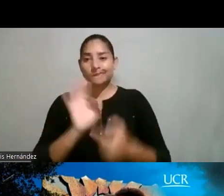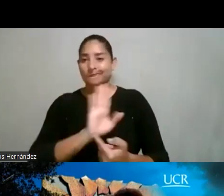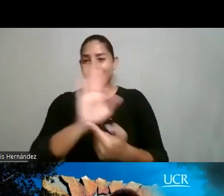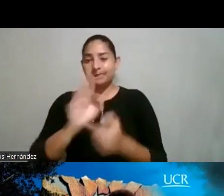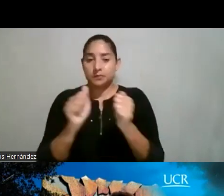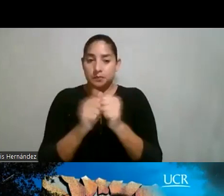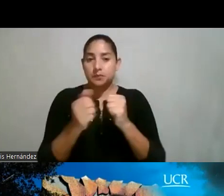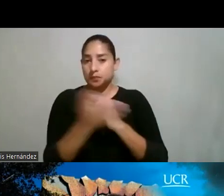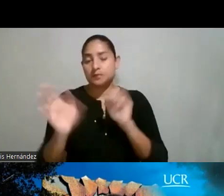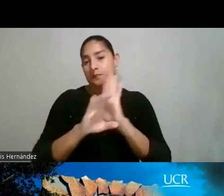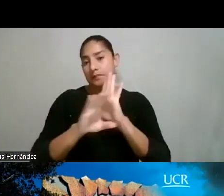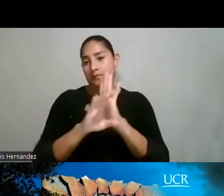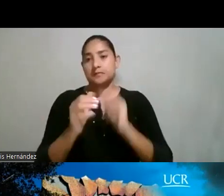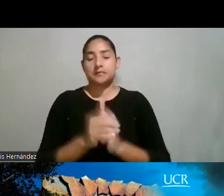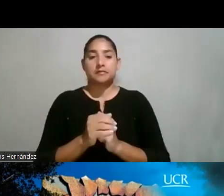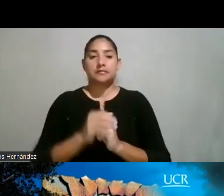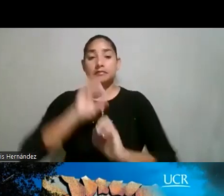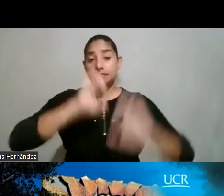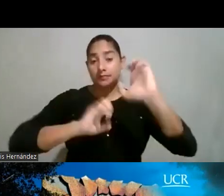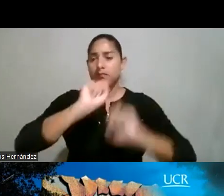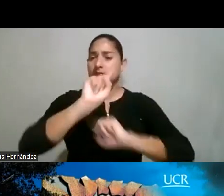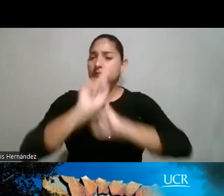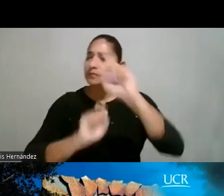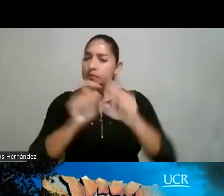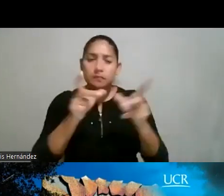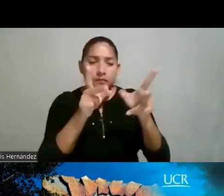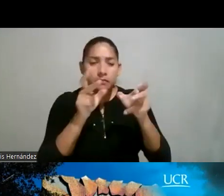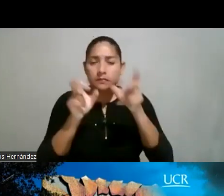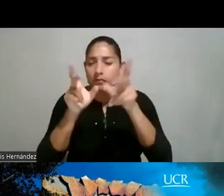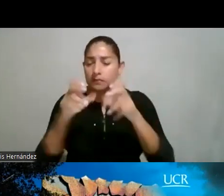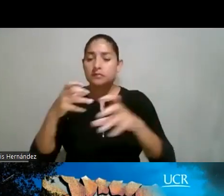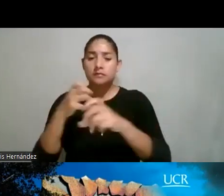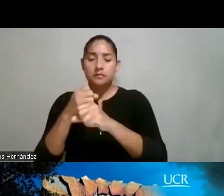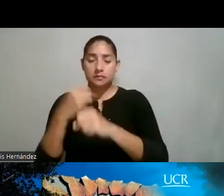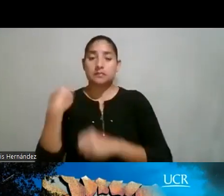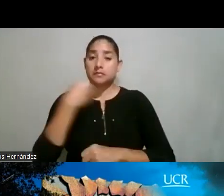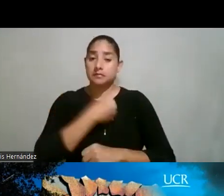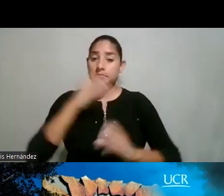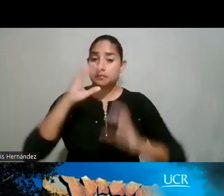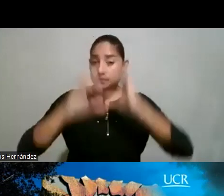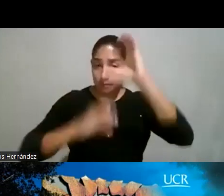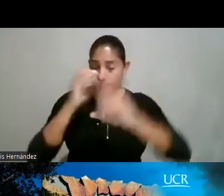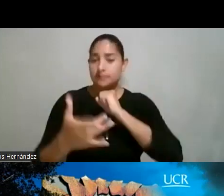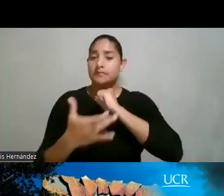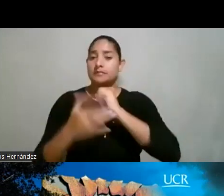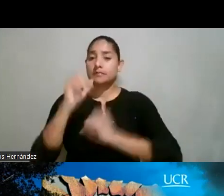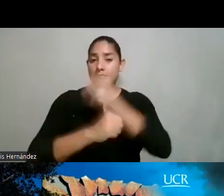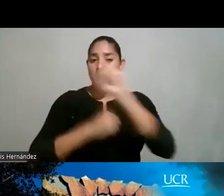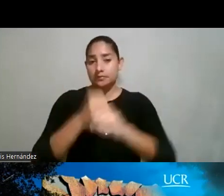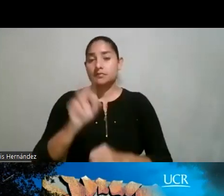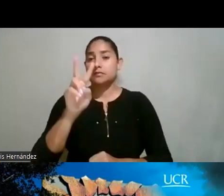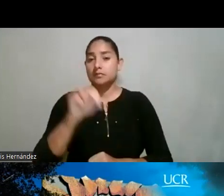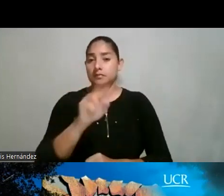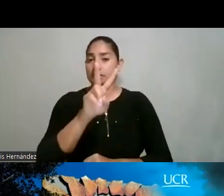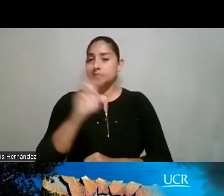ustedes. Por ejemplo, en cuanto a la encuesta social de percepción que hizo el Ministerio de Ciencia y Tecnología en el 2020, vemos algunas